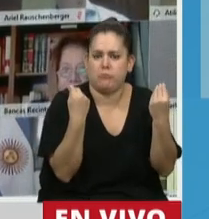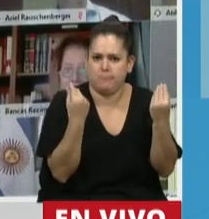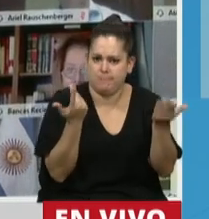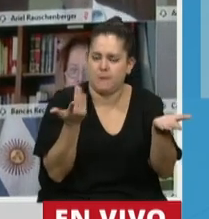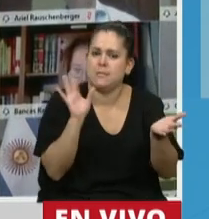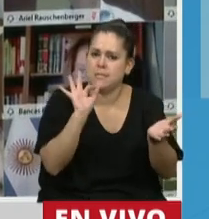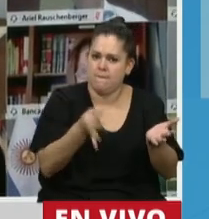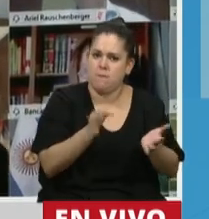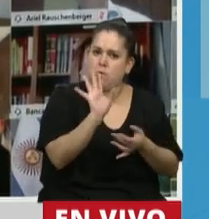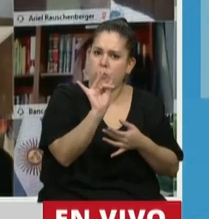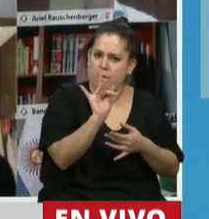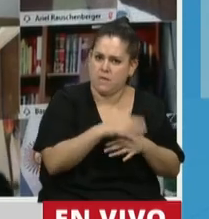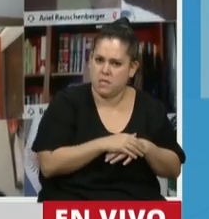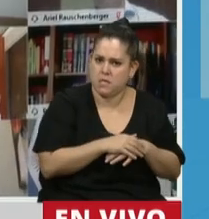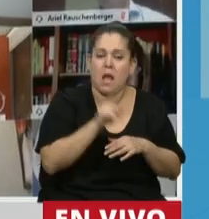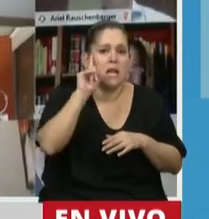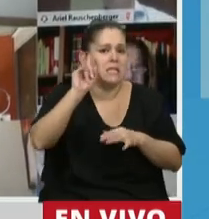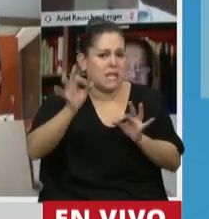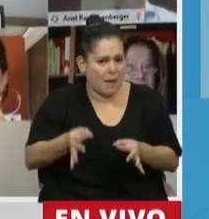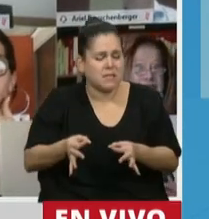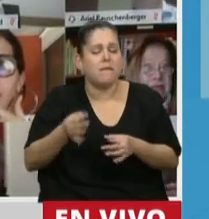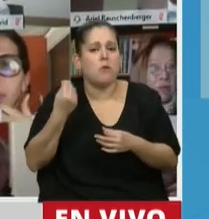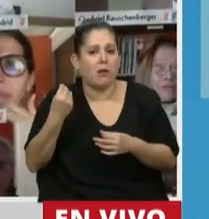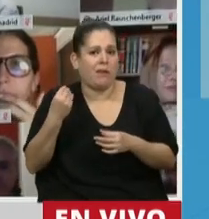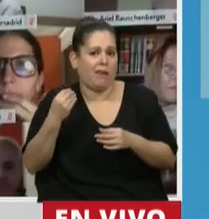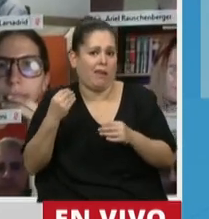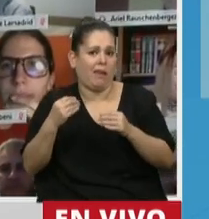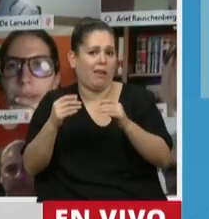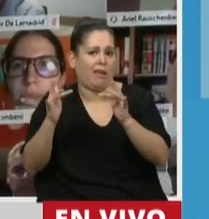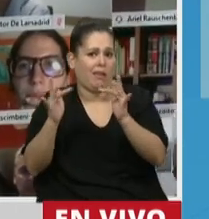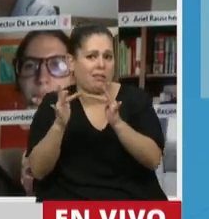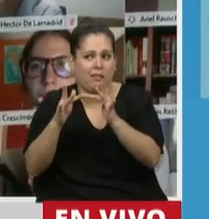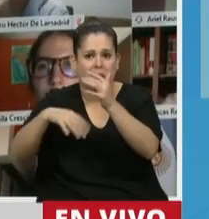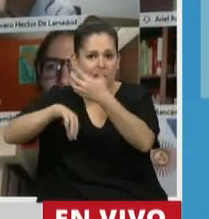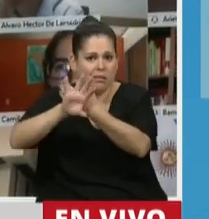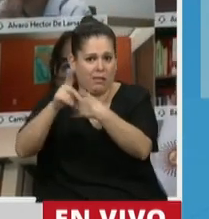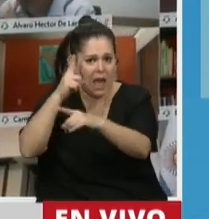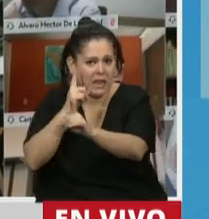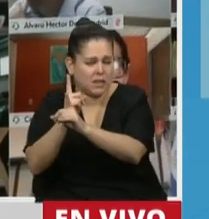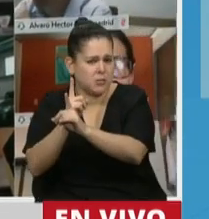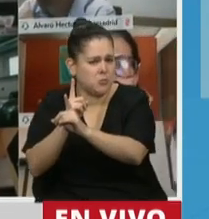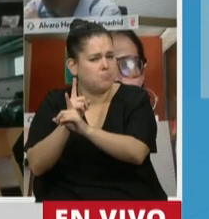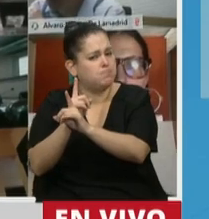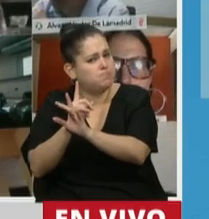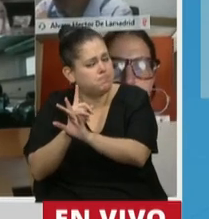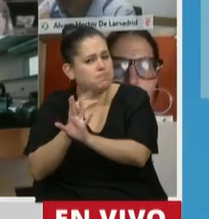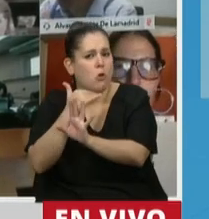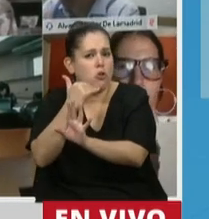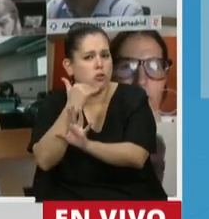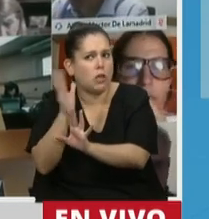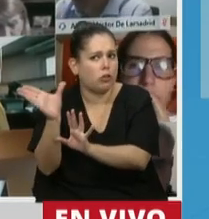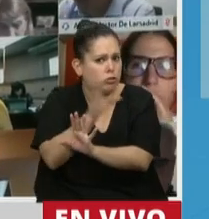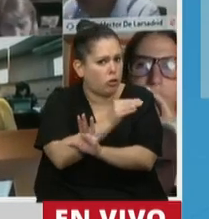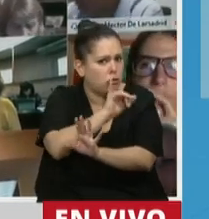sabemos que la telemedicina no es apta para todos. No se me ocurre, por ejemplo, Presidente, qué protocolo tendrá